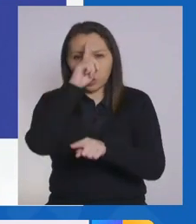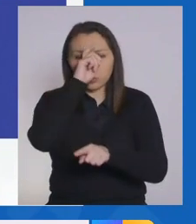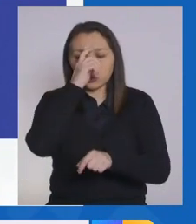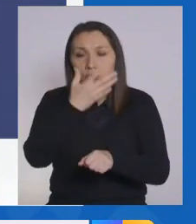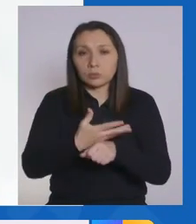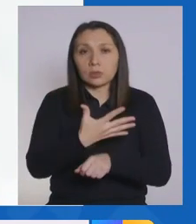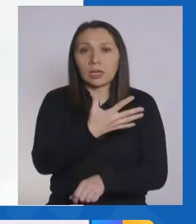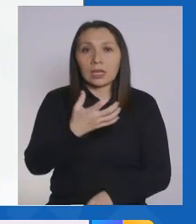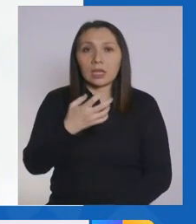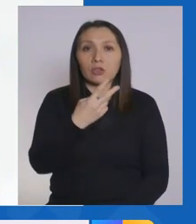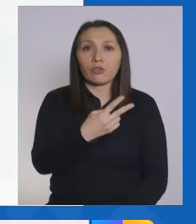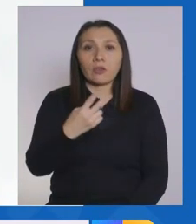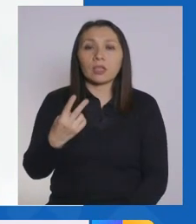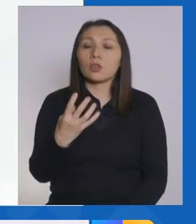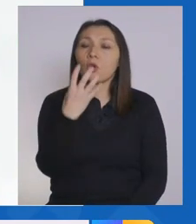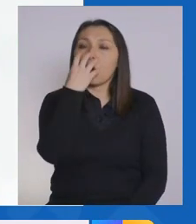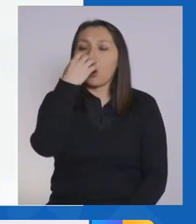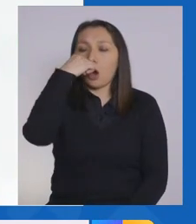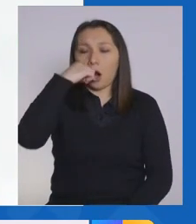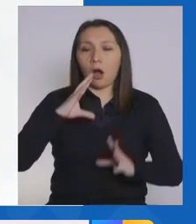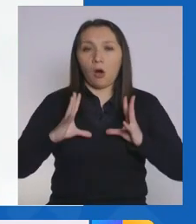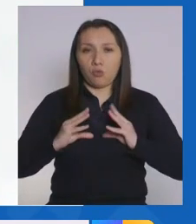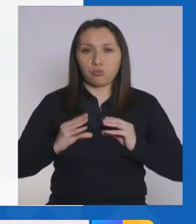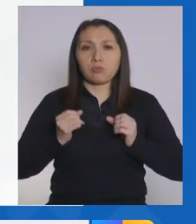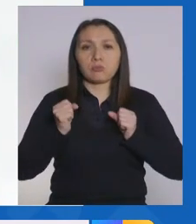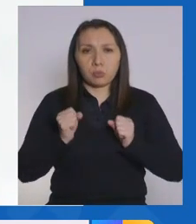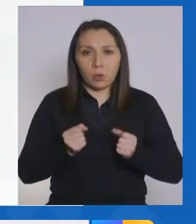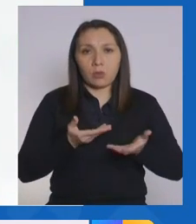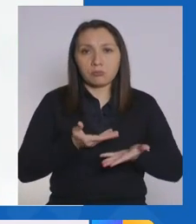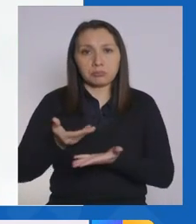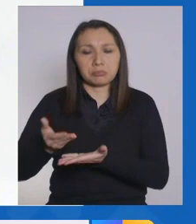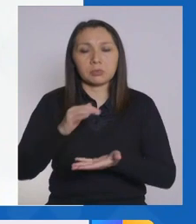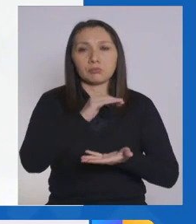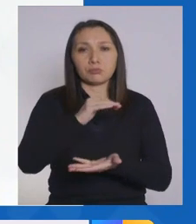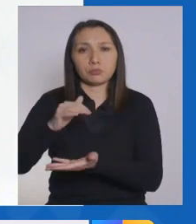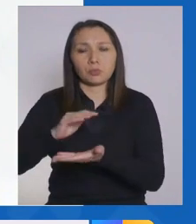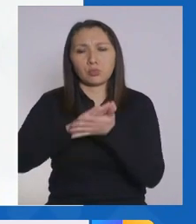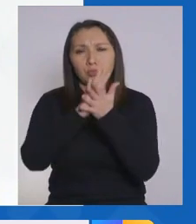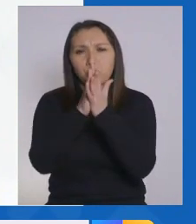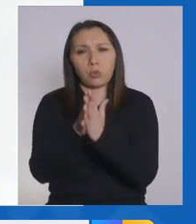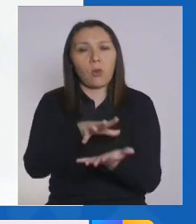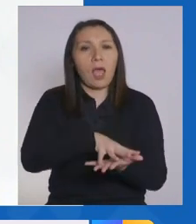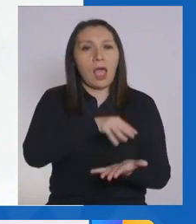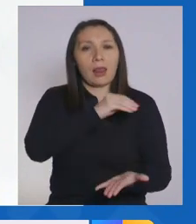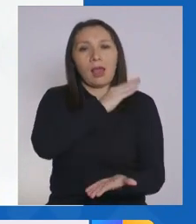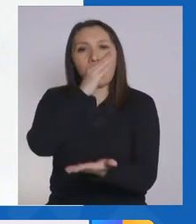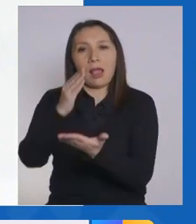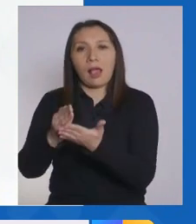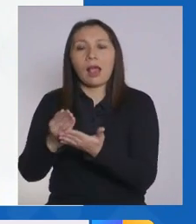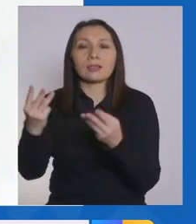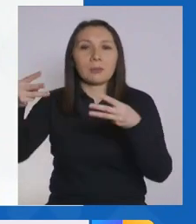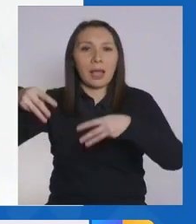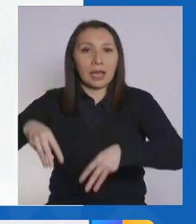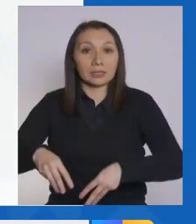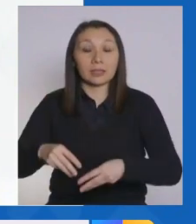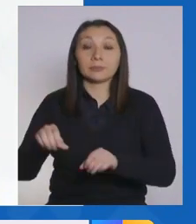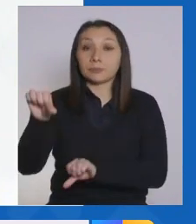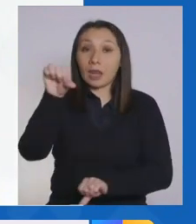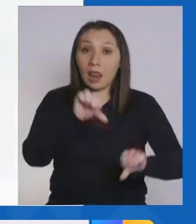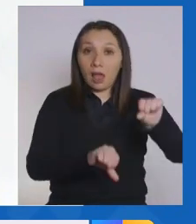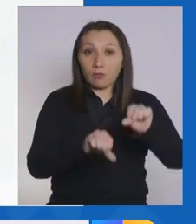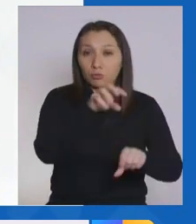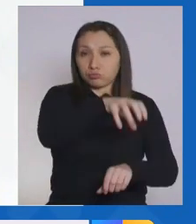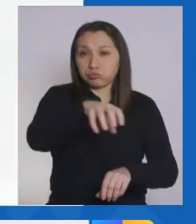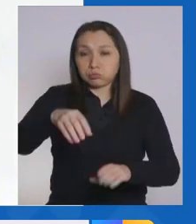522 ventiladores disponibles para todo el país de Arica a Magallanes. Y en cuanto a la red de laboratorios, que ya